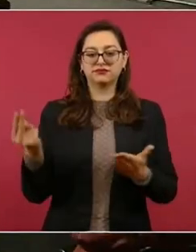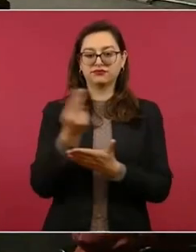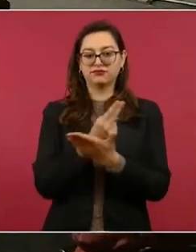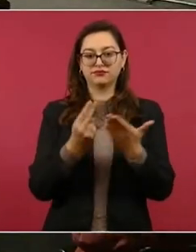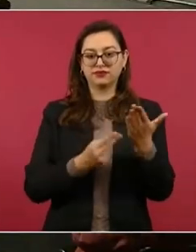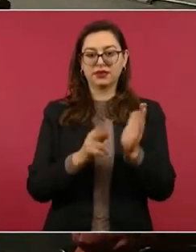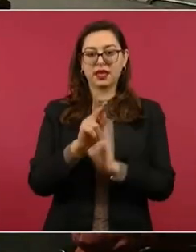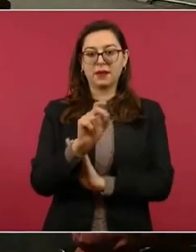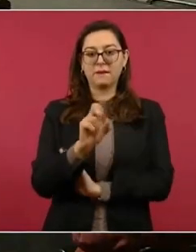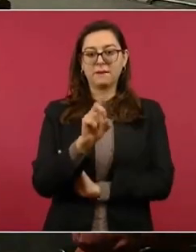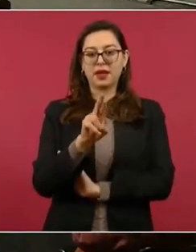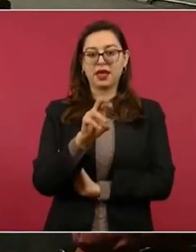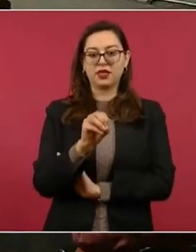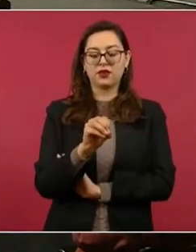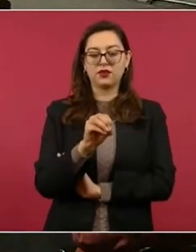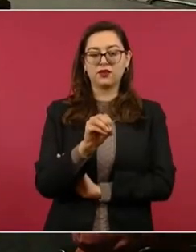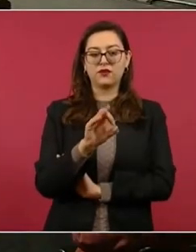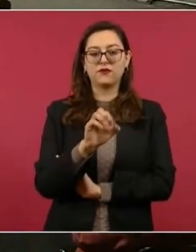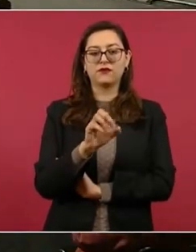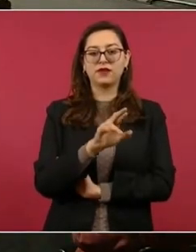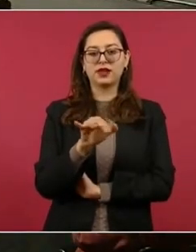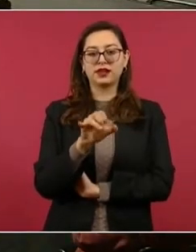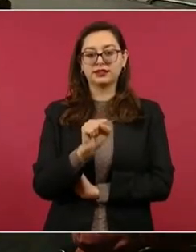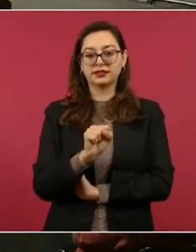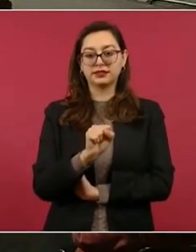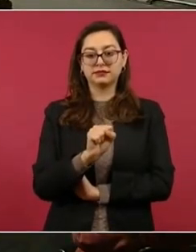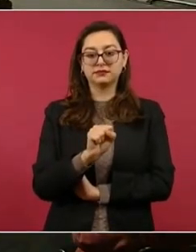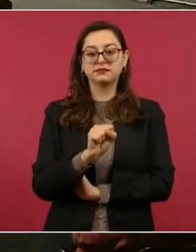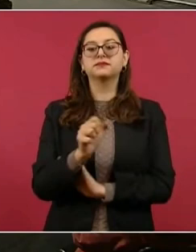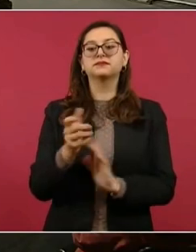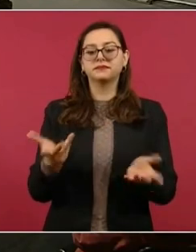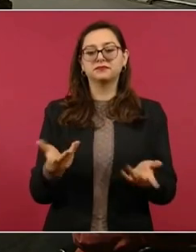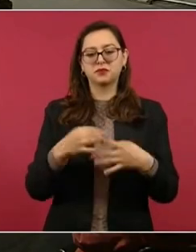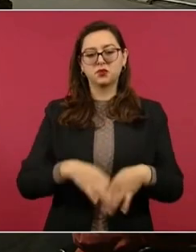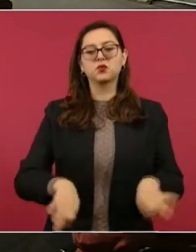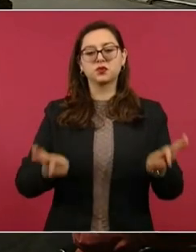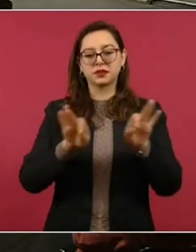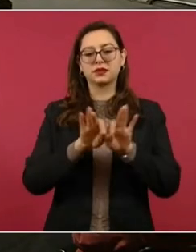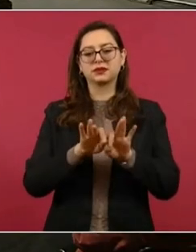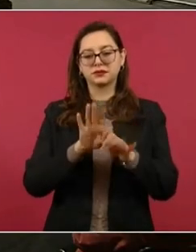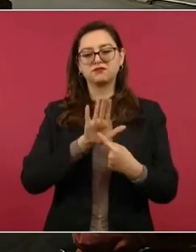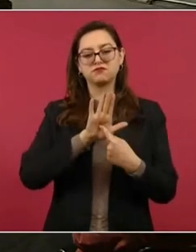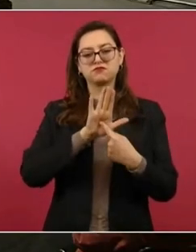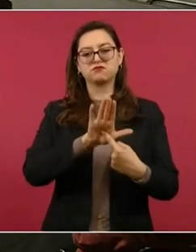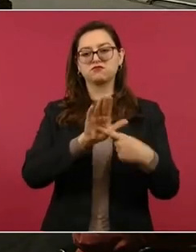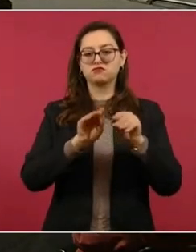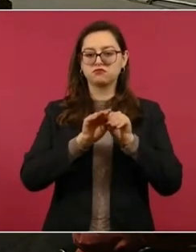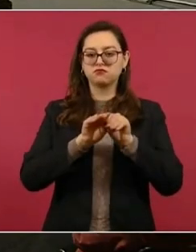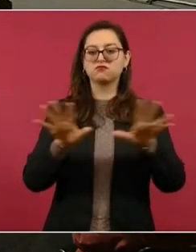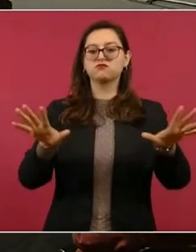Pero es para los jóvenes, pues, también y para todos.